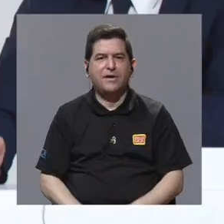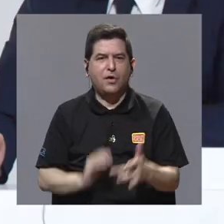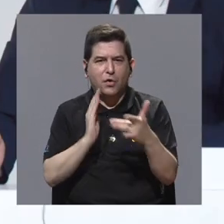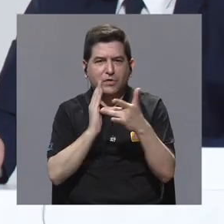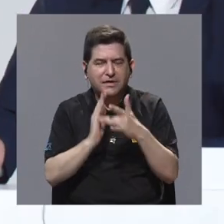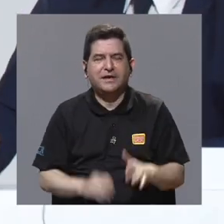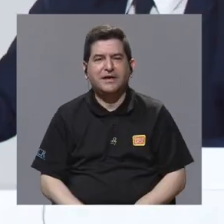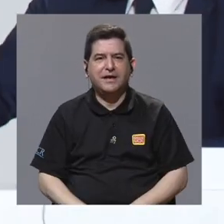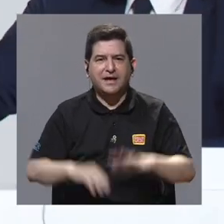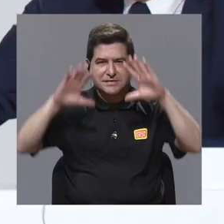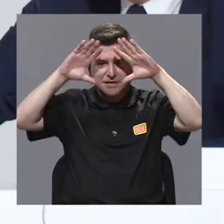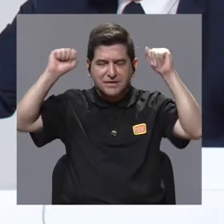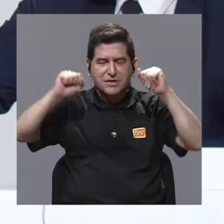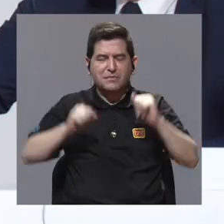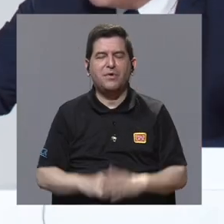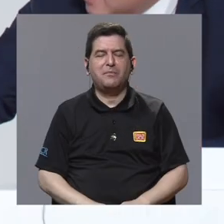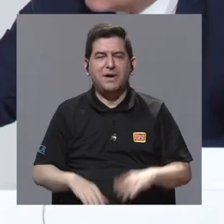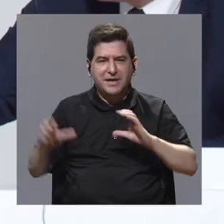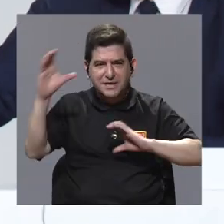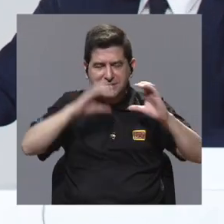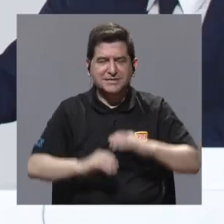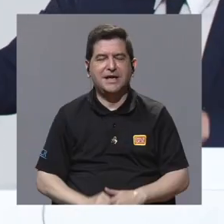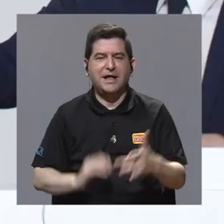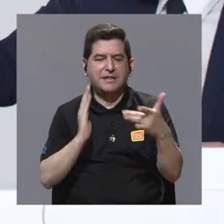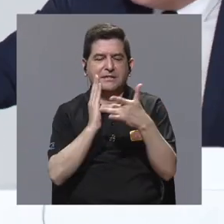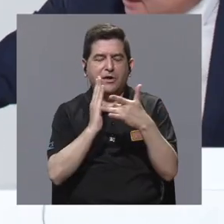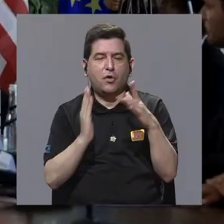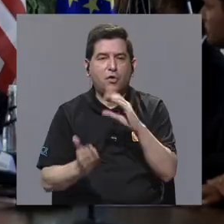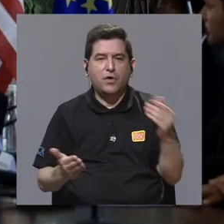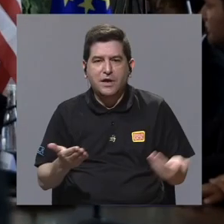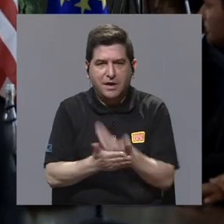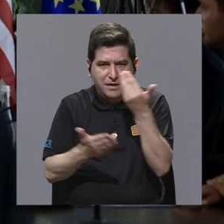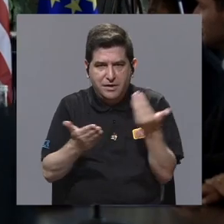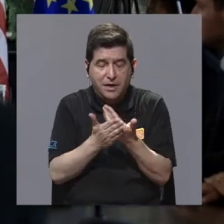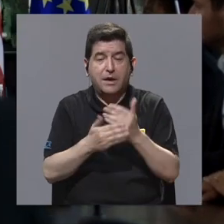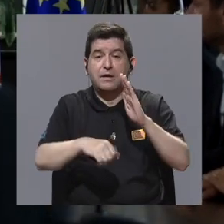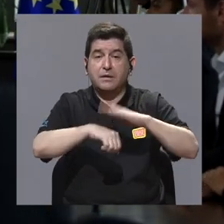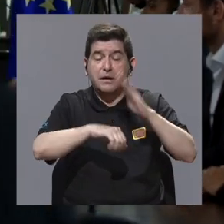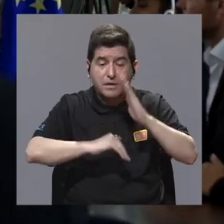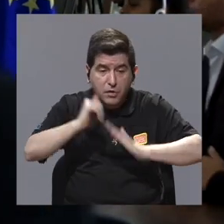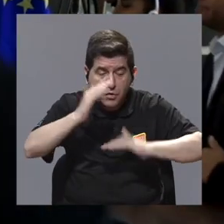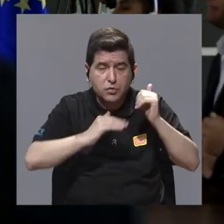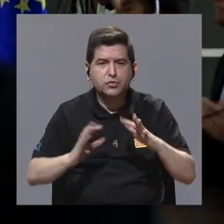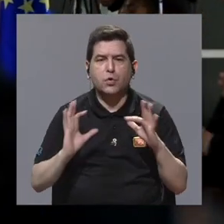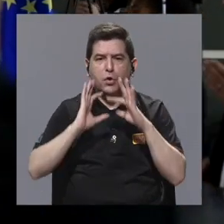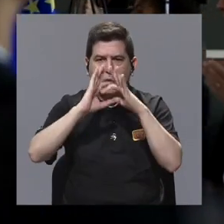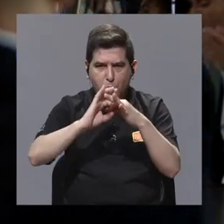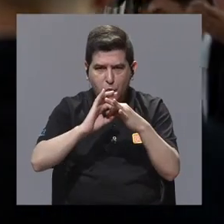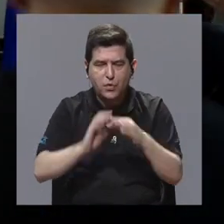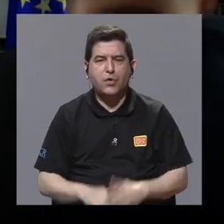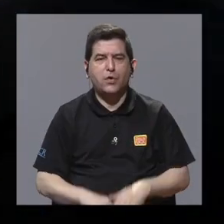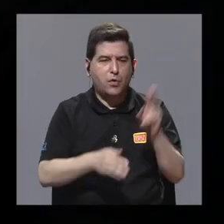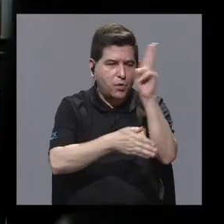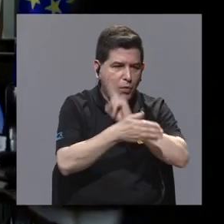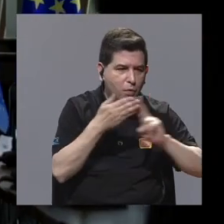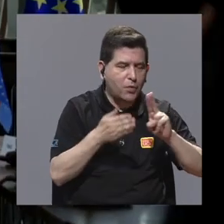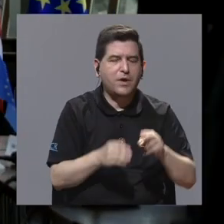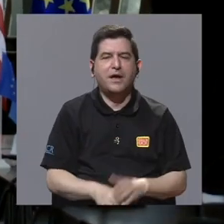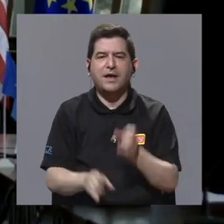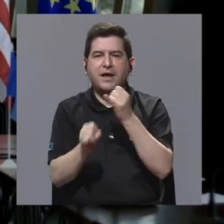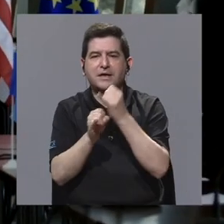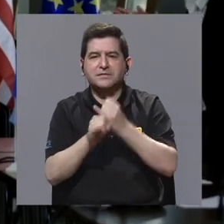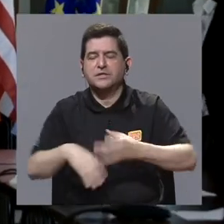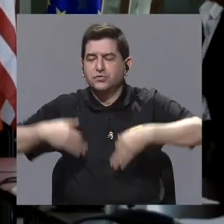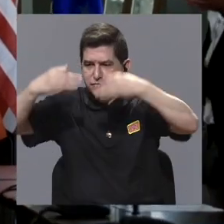y tácticas de diplomacia científica, tecnológica y de innovación. Esto permite construir puentes entre la academia y las